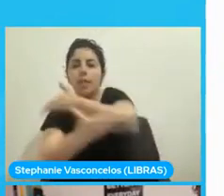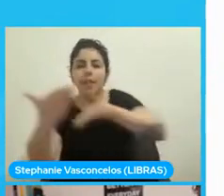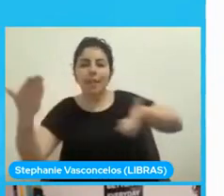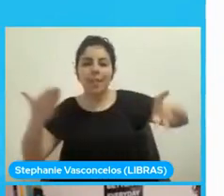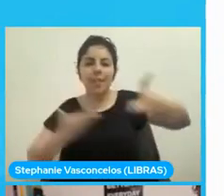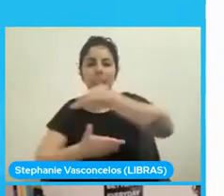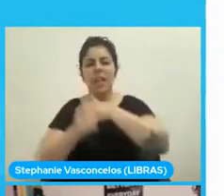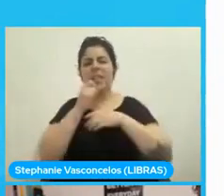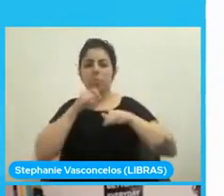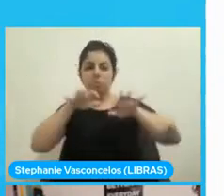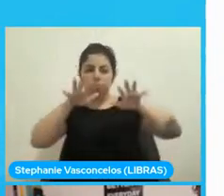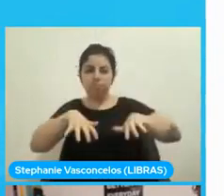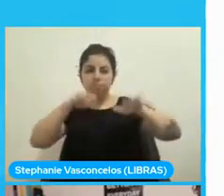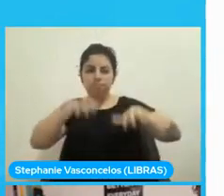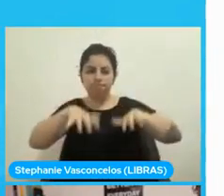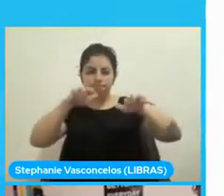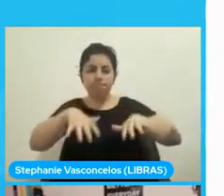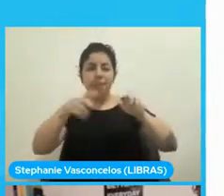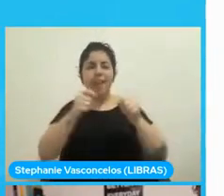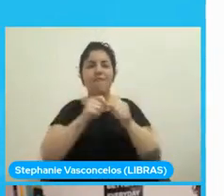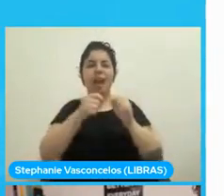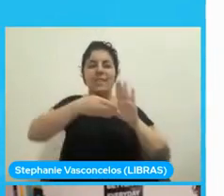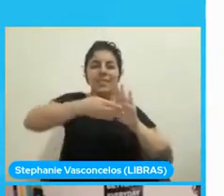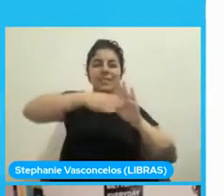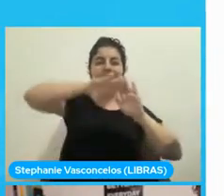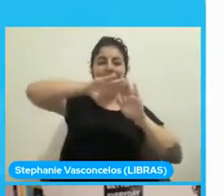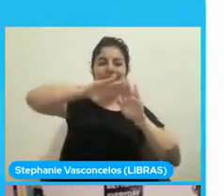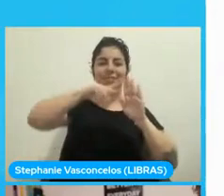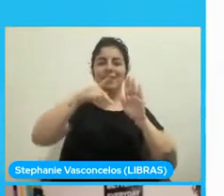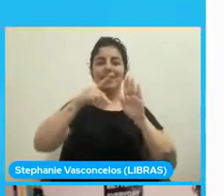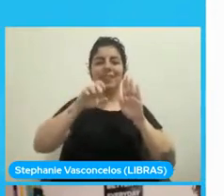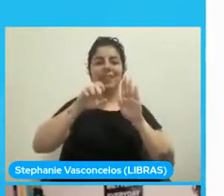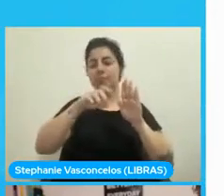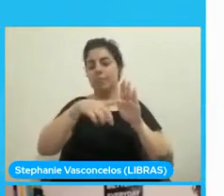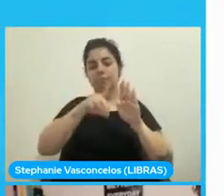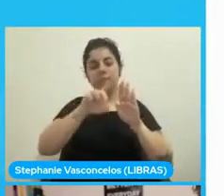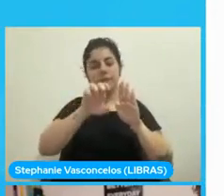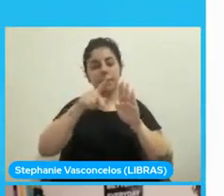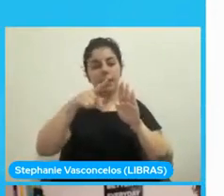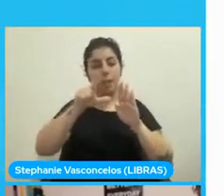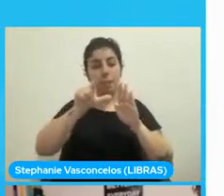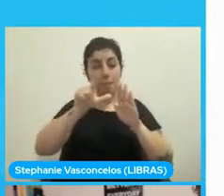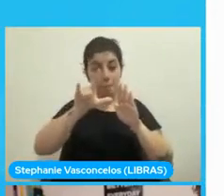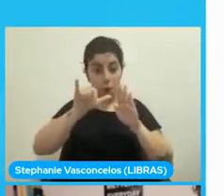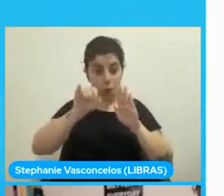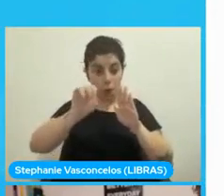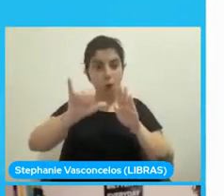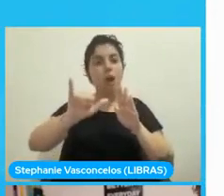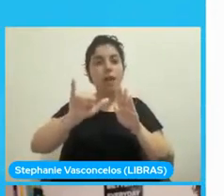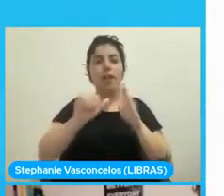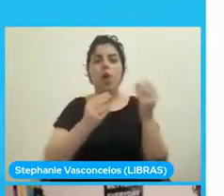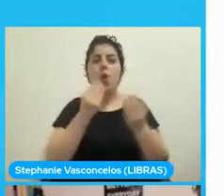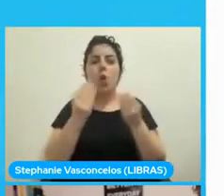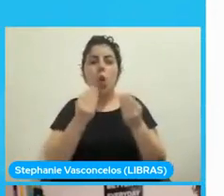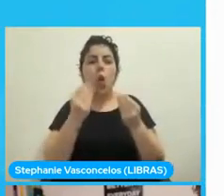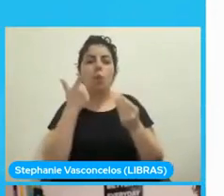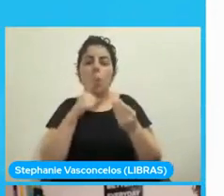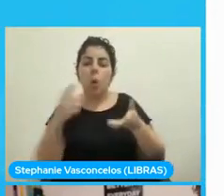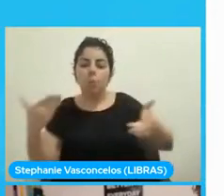ya si lo vamos a poner en el browser, ese archivo se comunica directamente al CPU